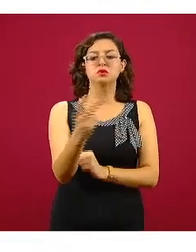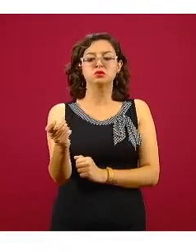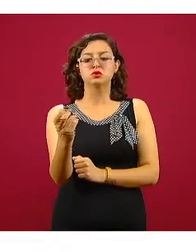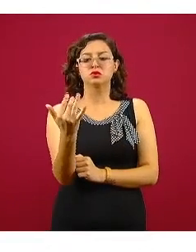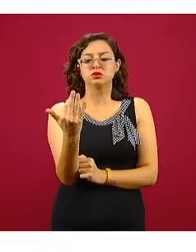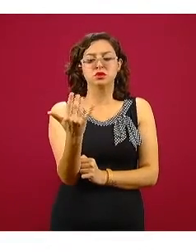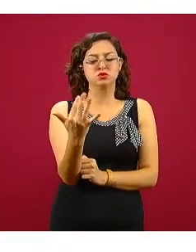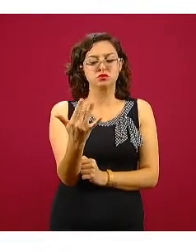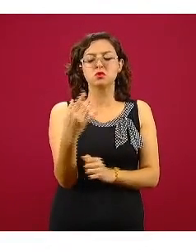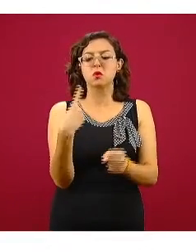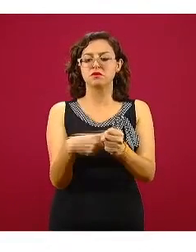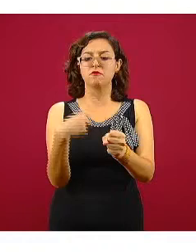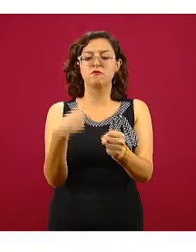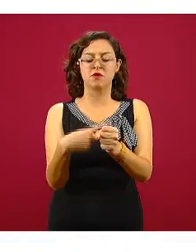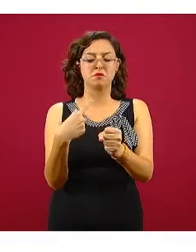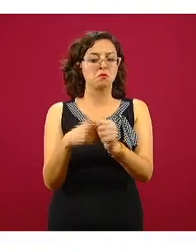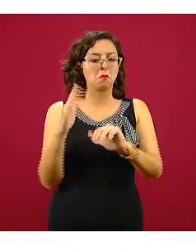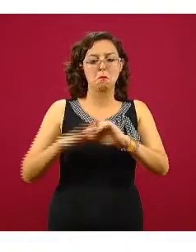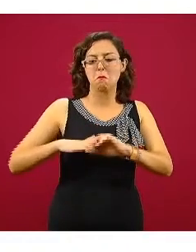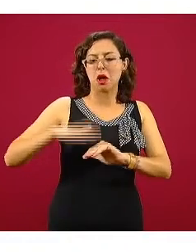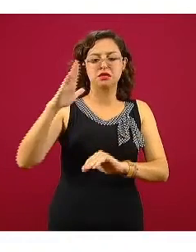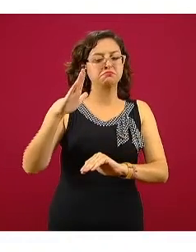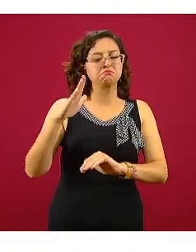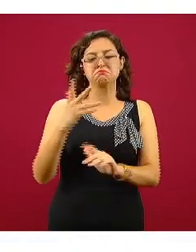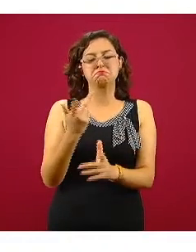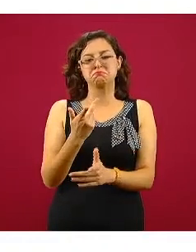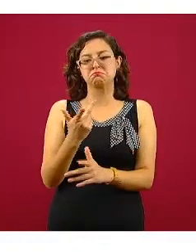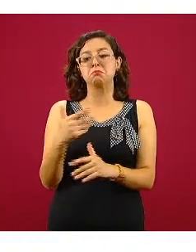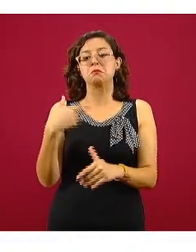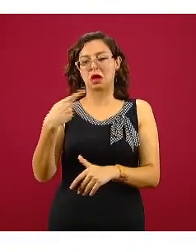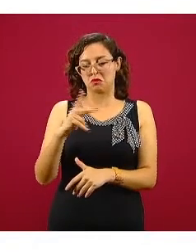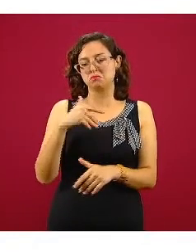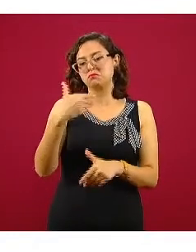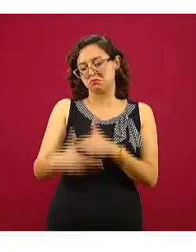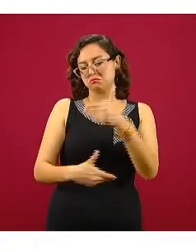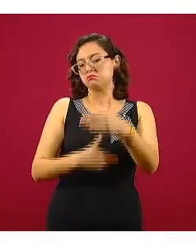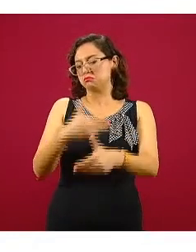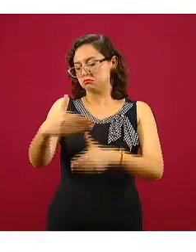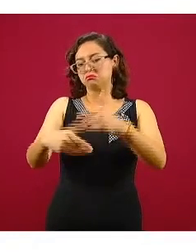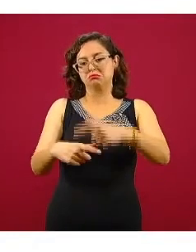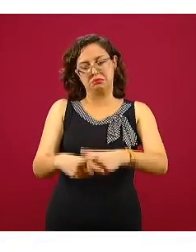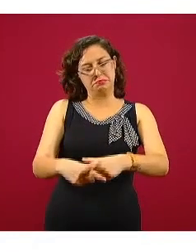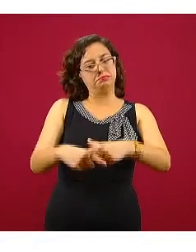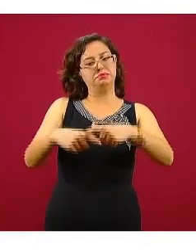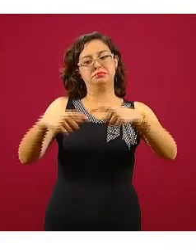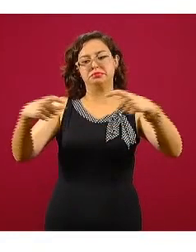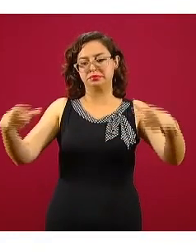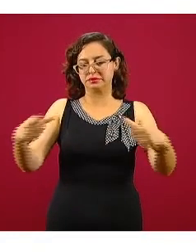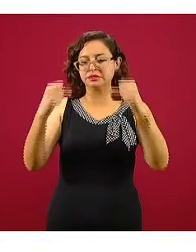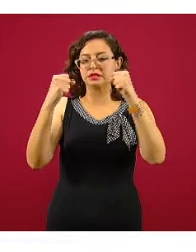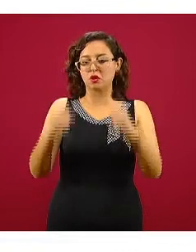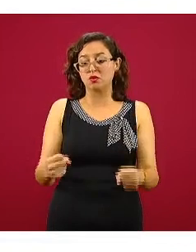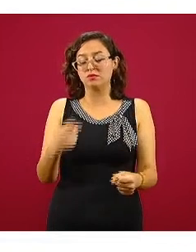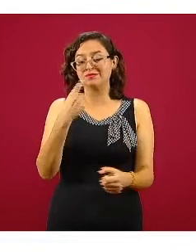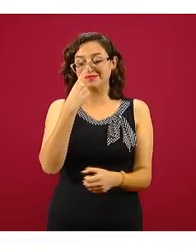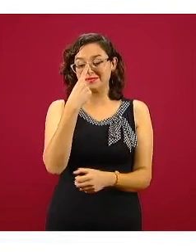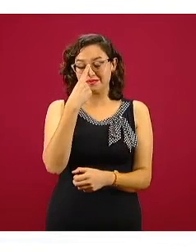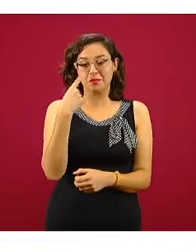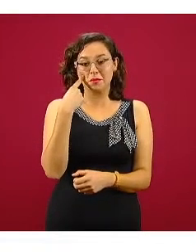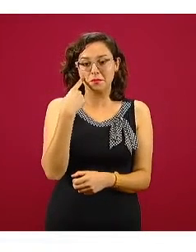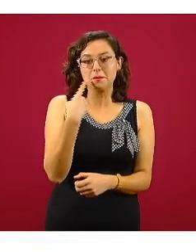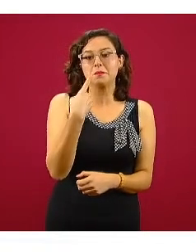casos, pero de seguro en los siguientes días lo harán, y empezamos a ver ya cómo se empieza a pintar un poco